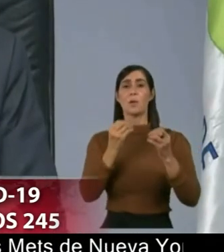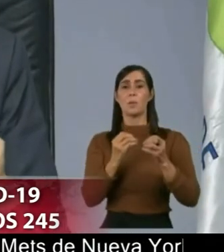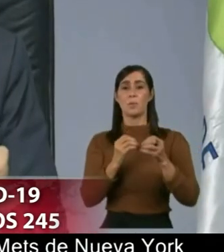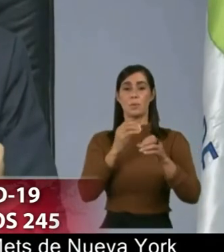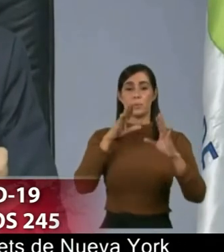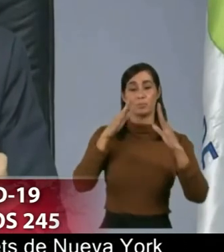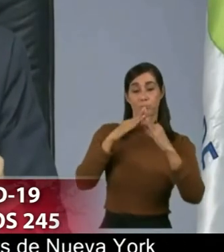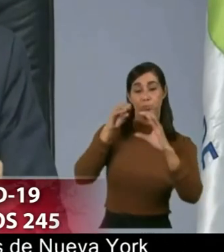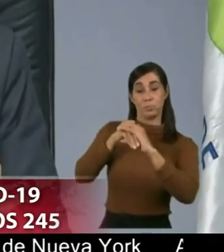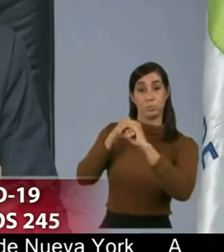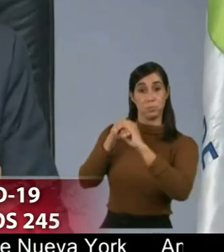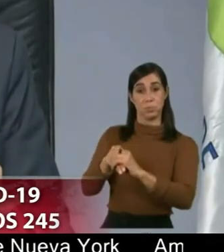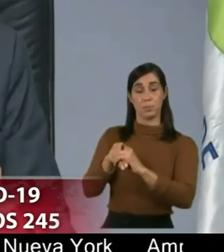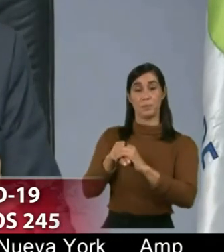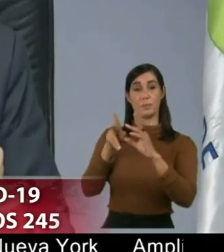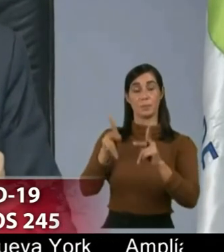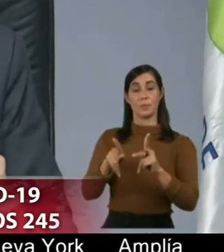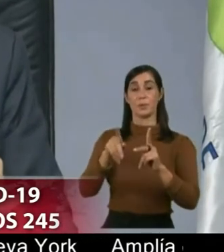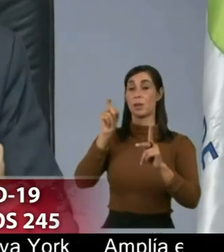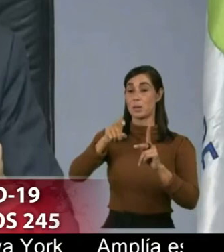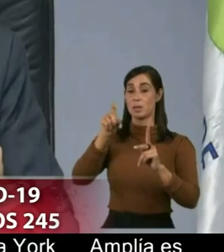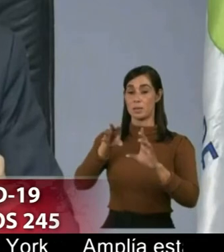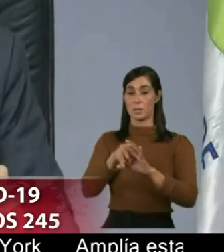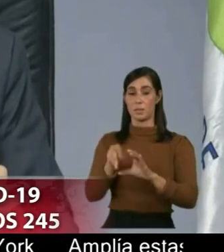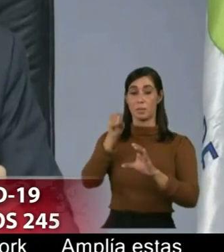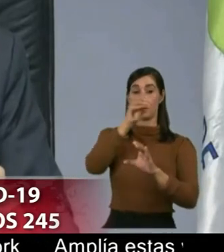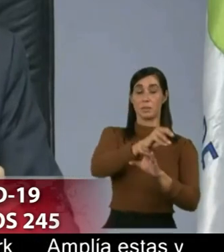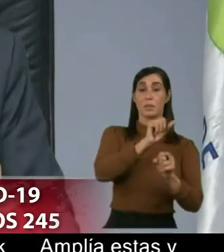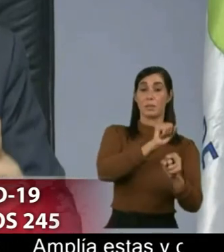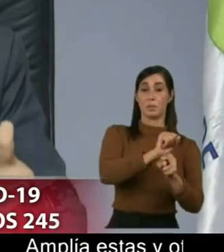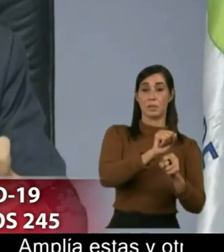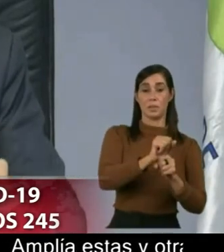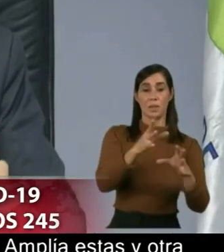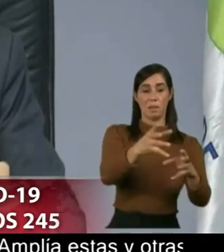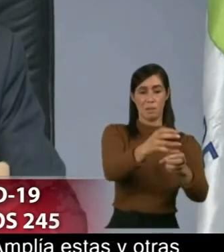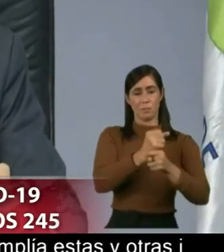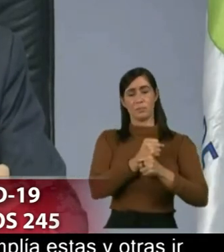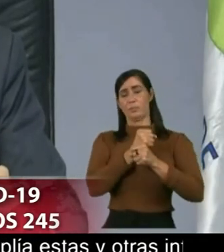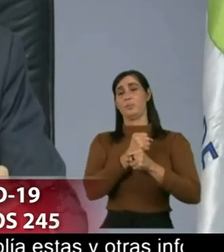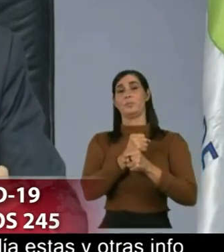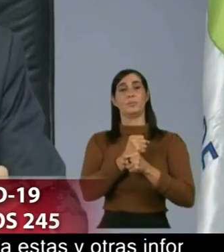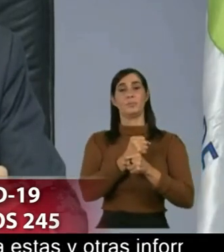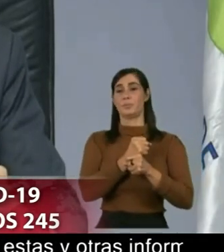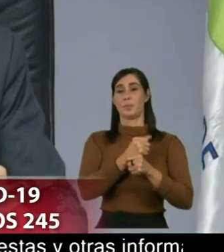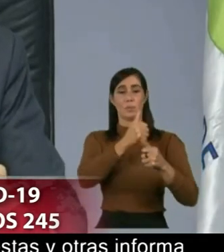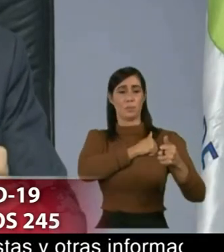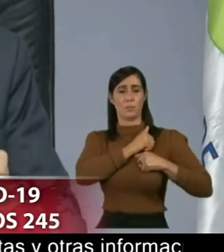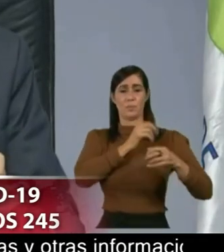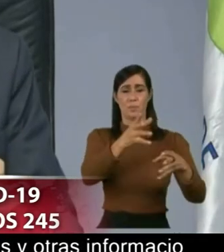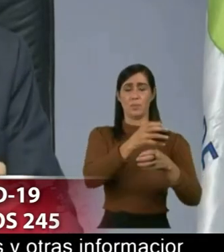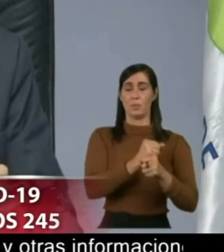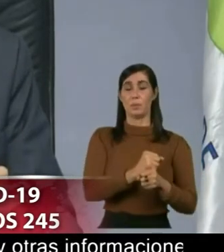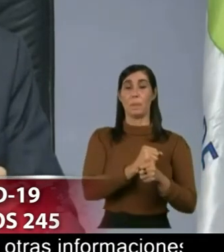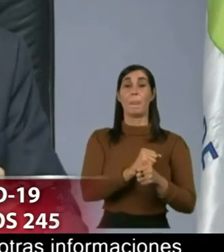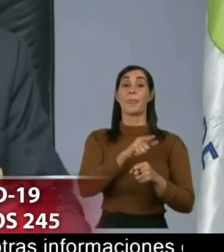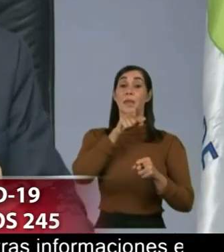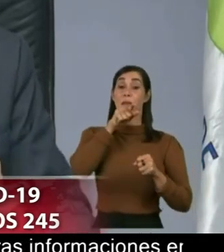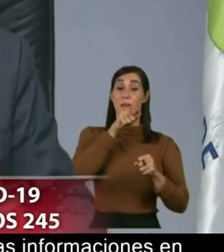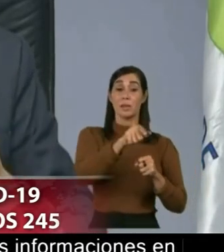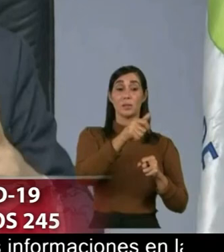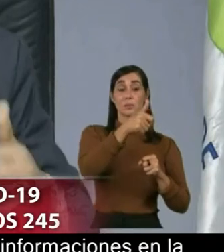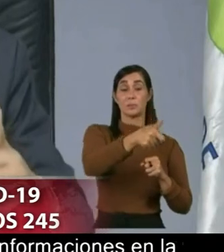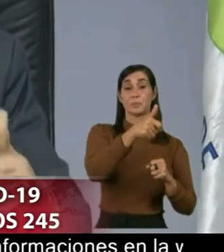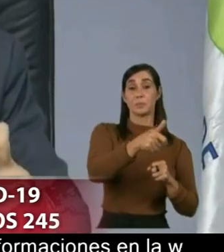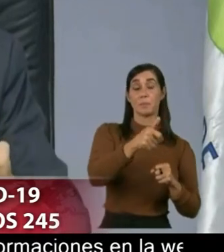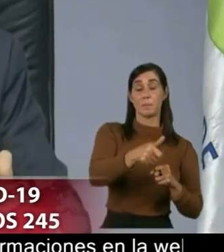yo soy de lo que creo que no puede ser por la fuerza absoluta y militar sino que tiene que haber